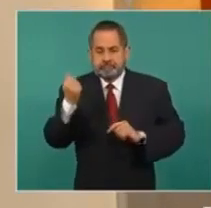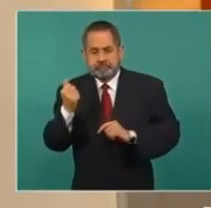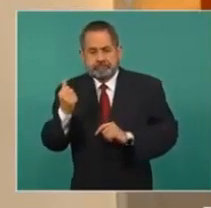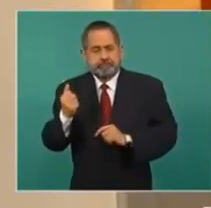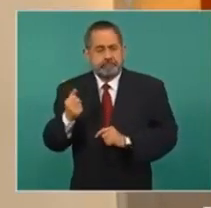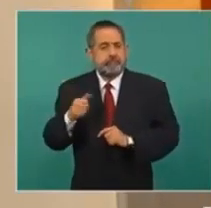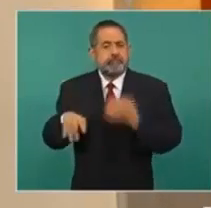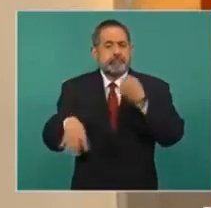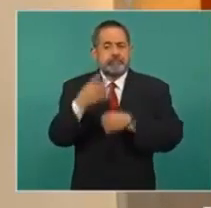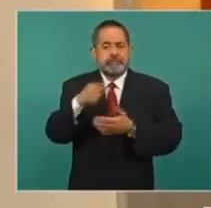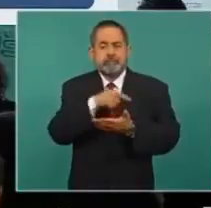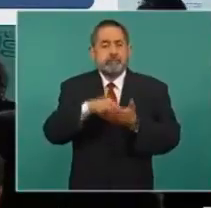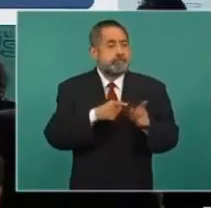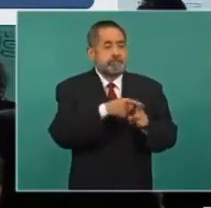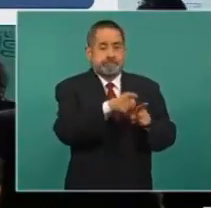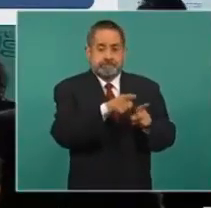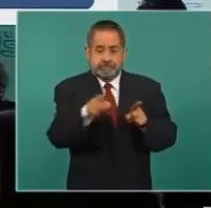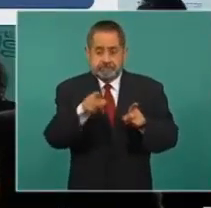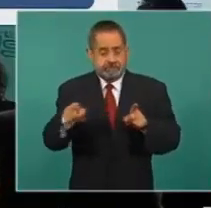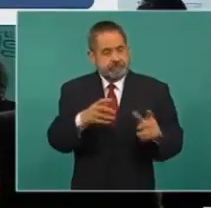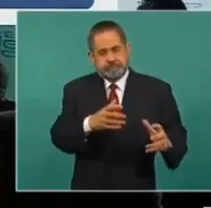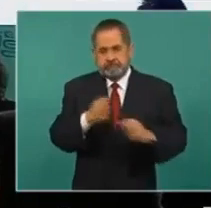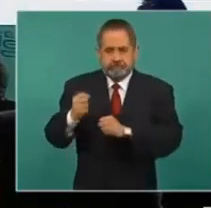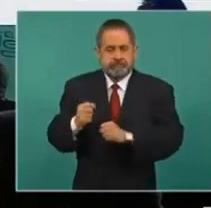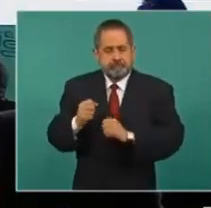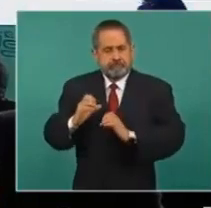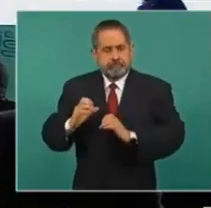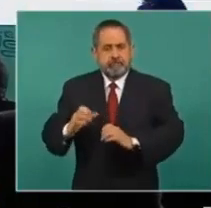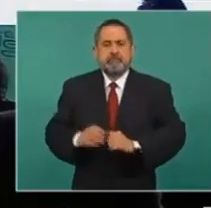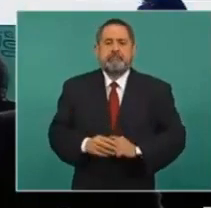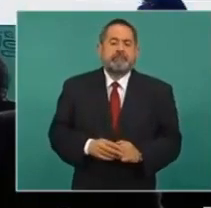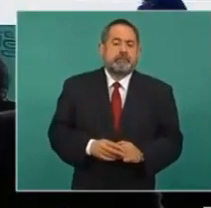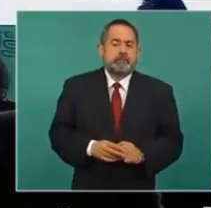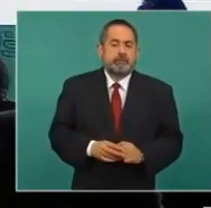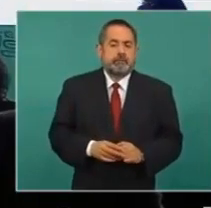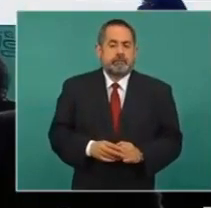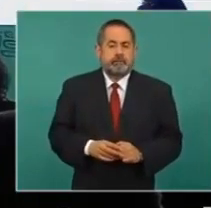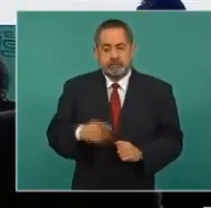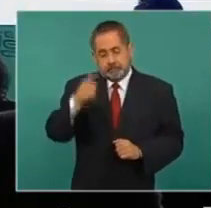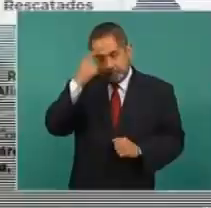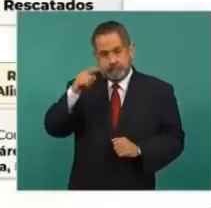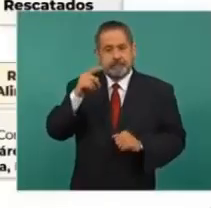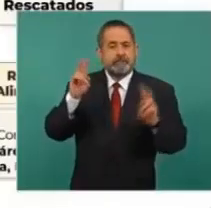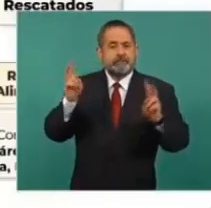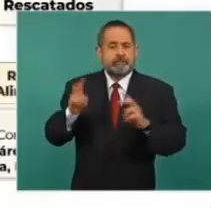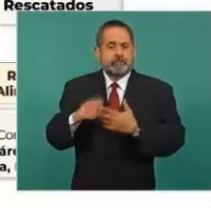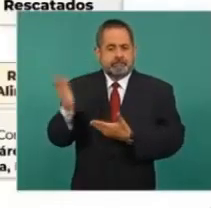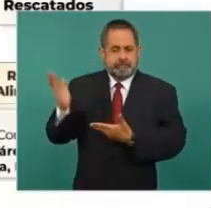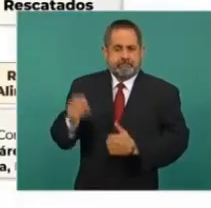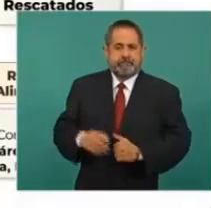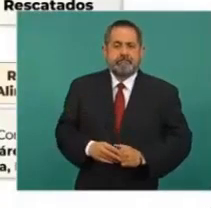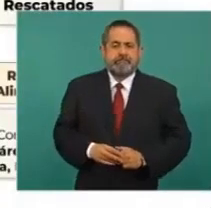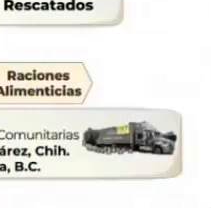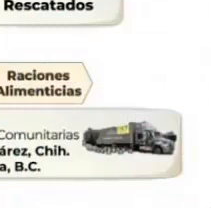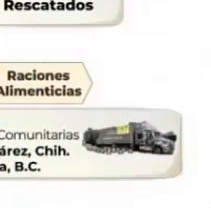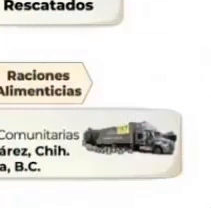rutas diferentes en la República. Adelante. En la misión de migración, el plan de migración y desarrollo